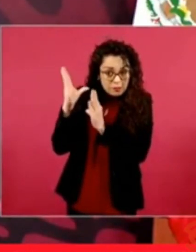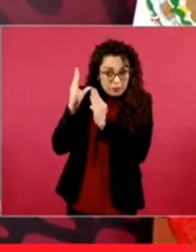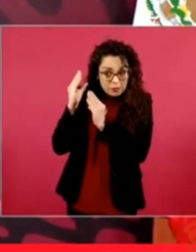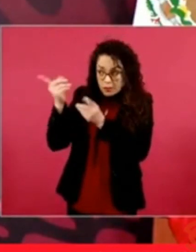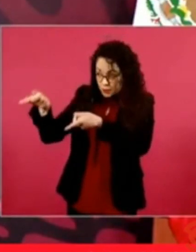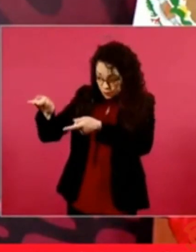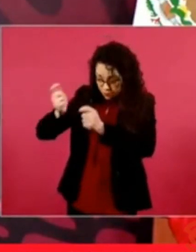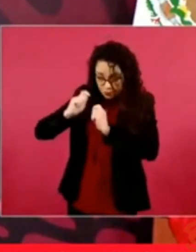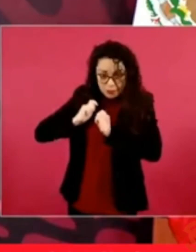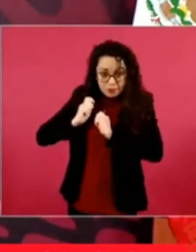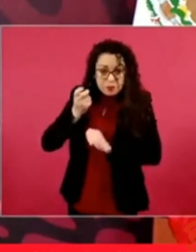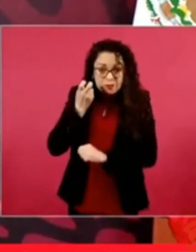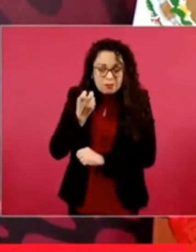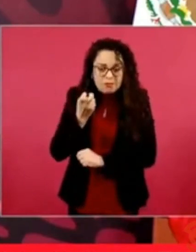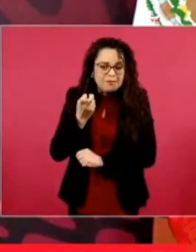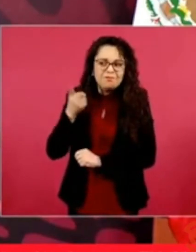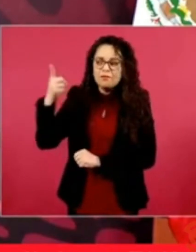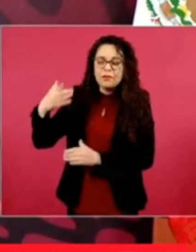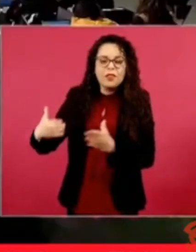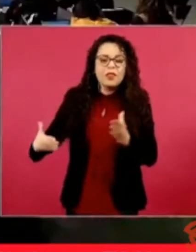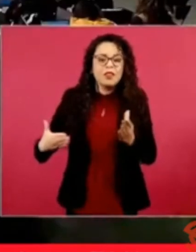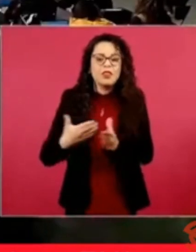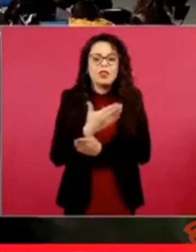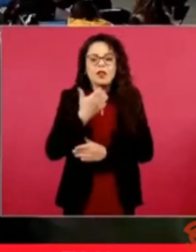ellos nos trajeron la avaricia.